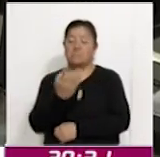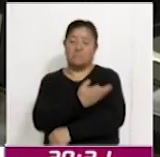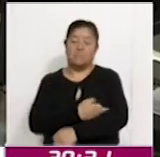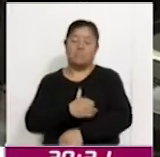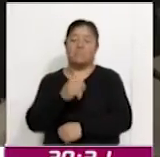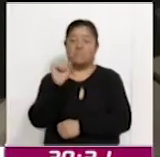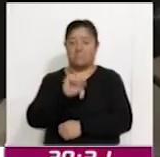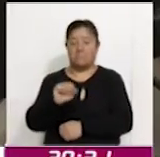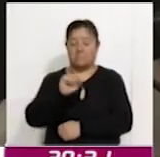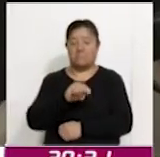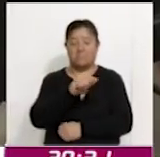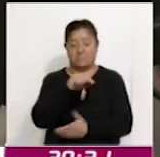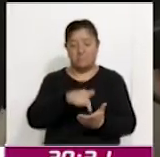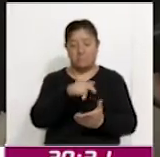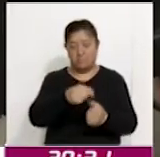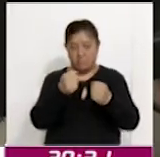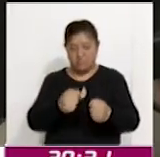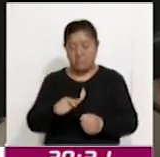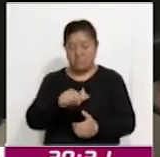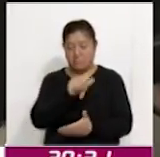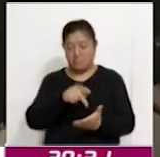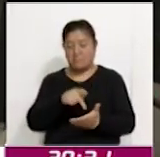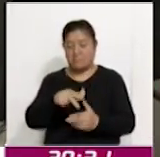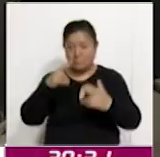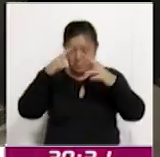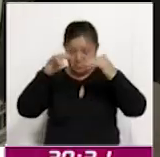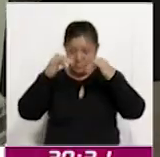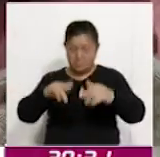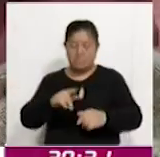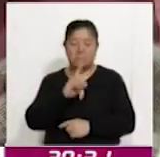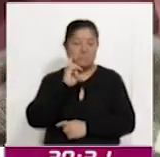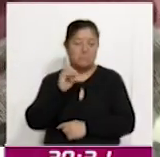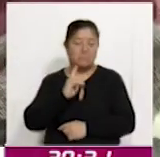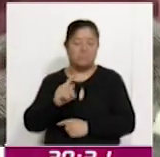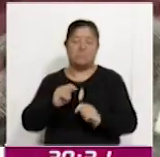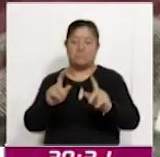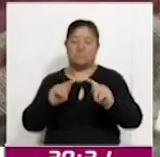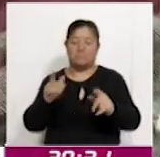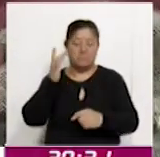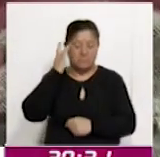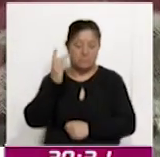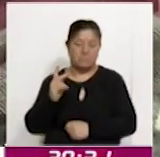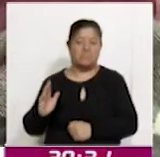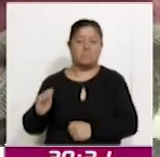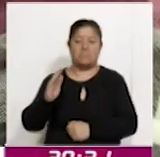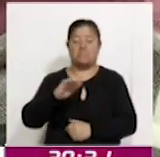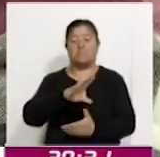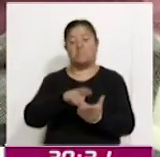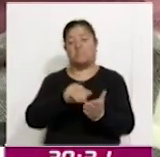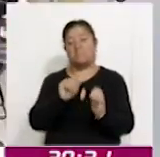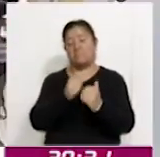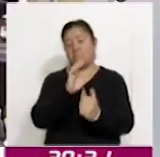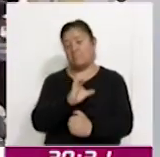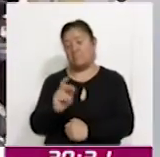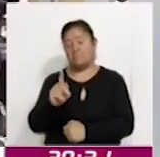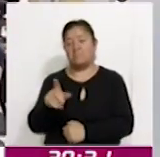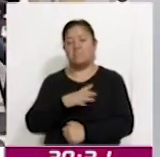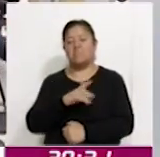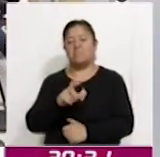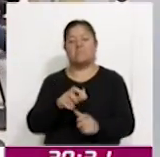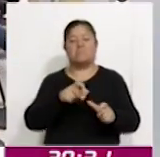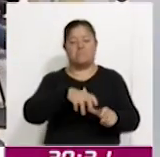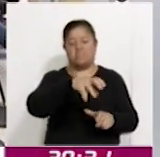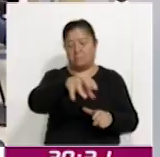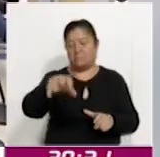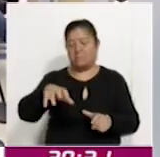Los módulos fijos se encuentran en Apisaco, Huamantla, Zacatelco, Tlaxcala, San Pablo del Monte y Calpulalpan. Además, hay módulos itinerantes que